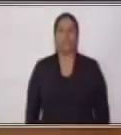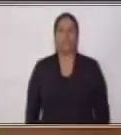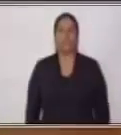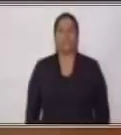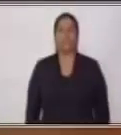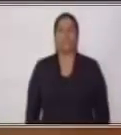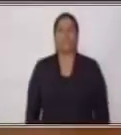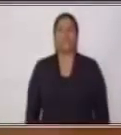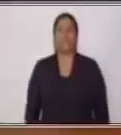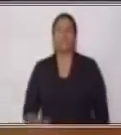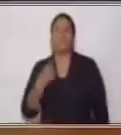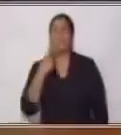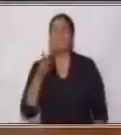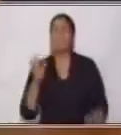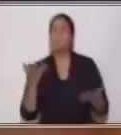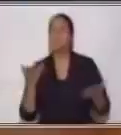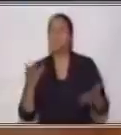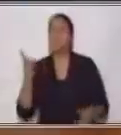¿Cómo dice ahí?